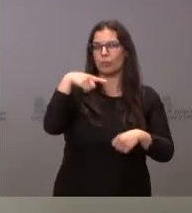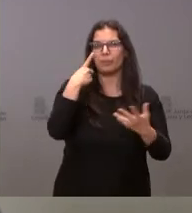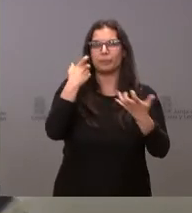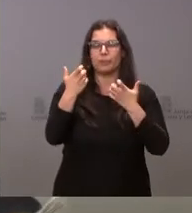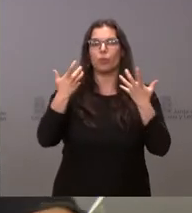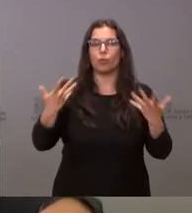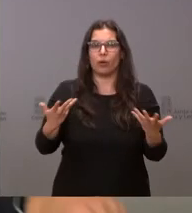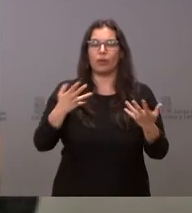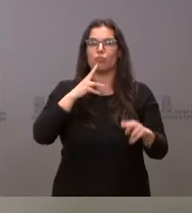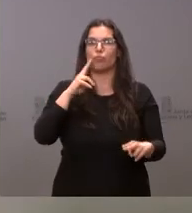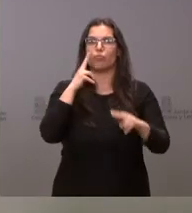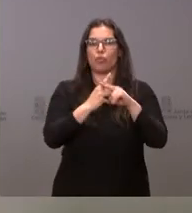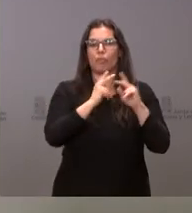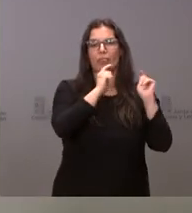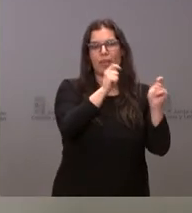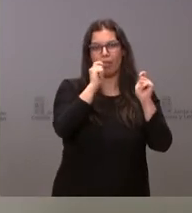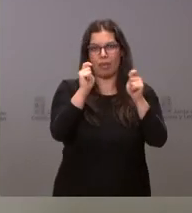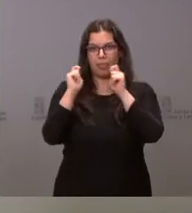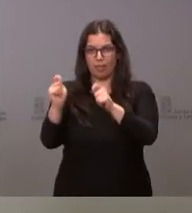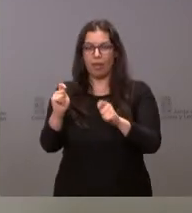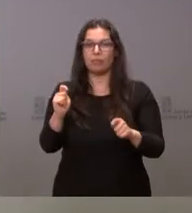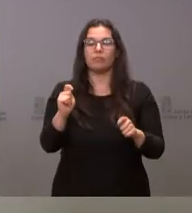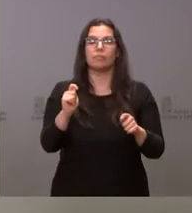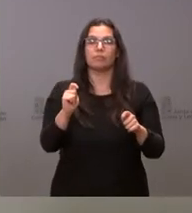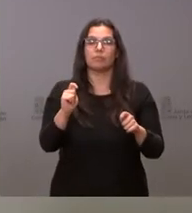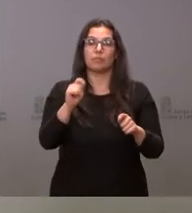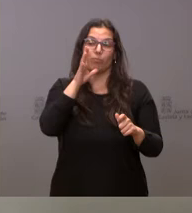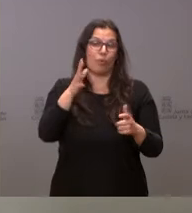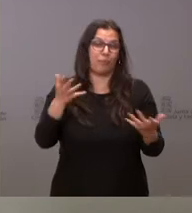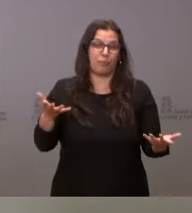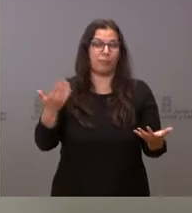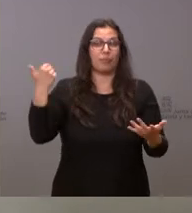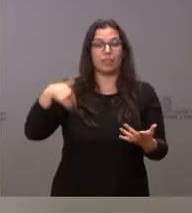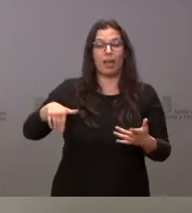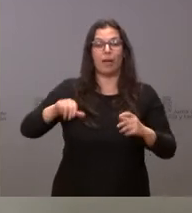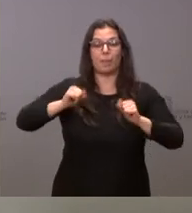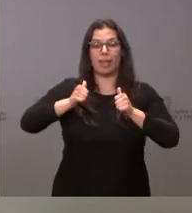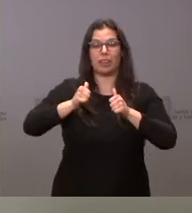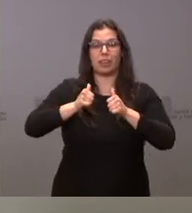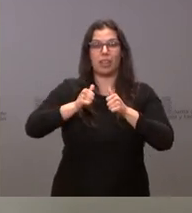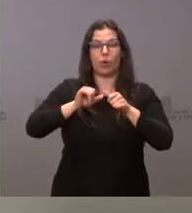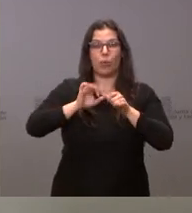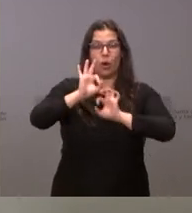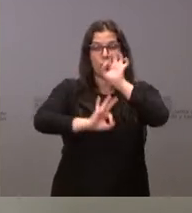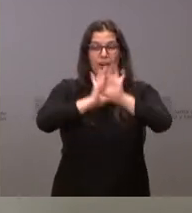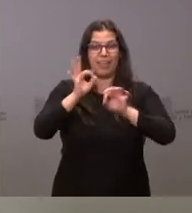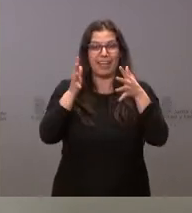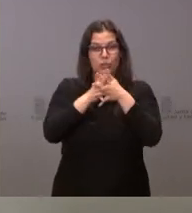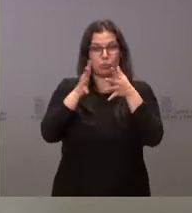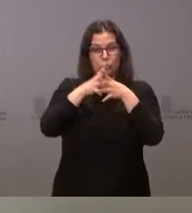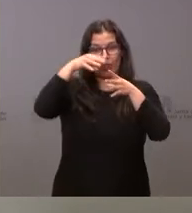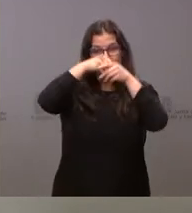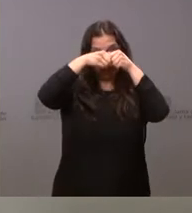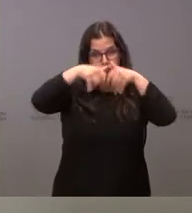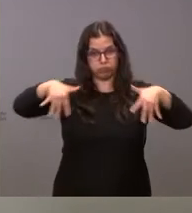los nombramientos que se han producido una vez que se va desarrollando ya la estructura en el ámbito de la Junta de